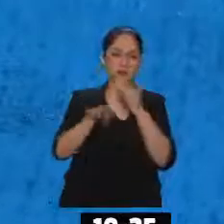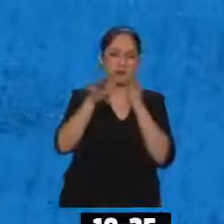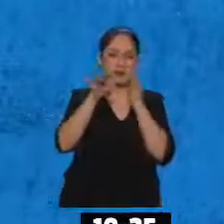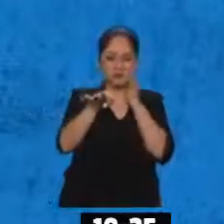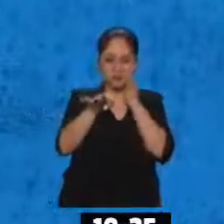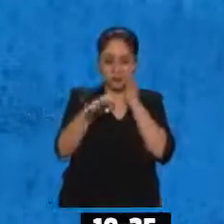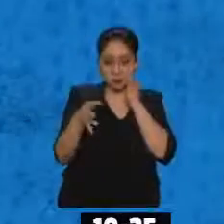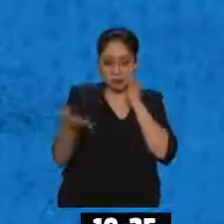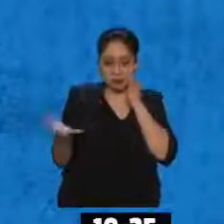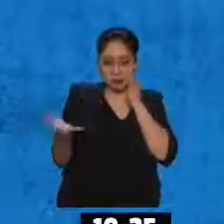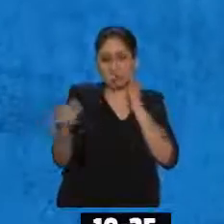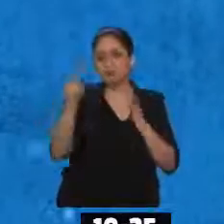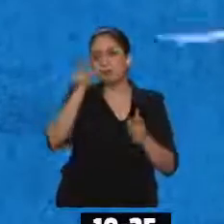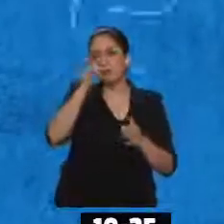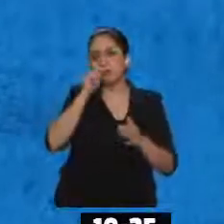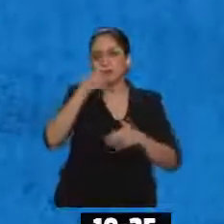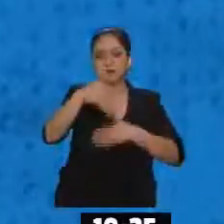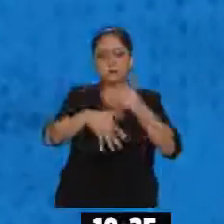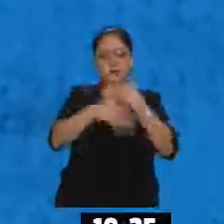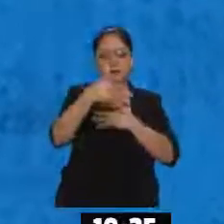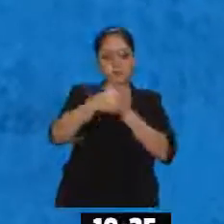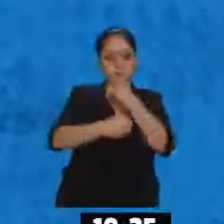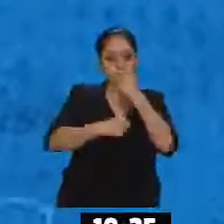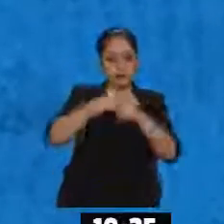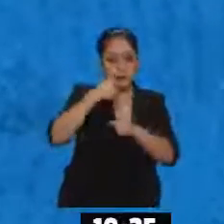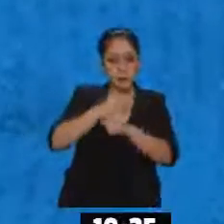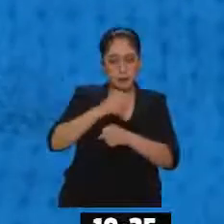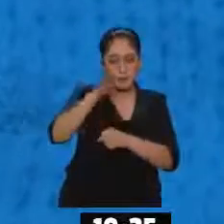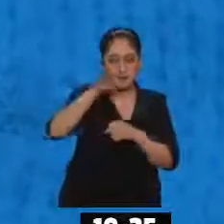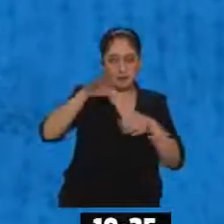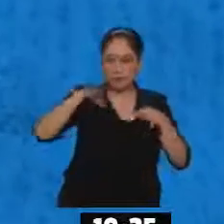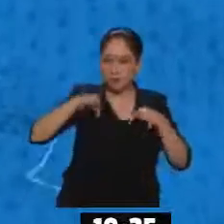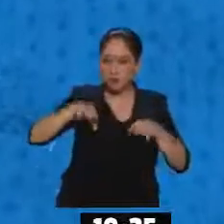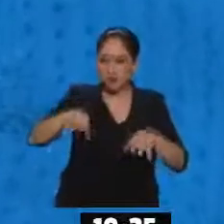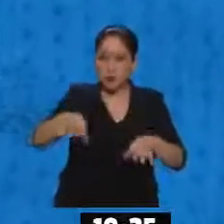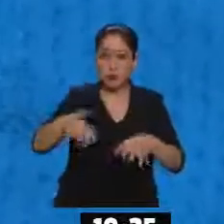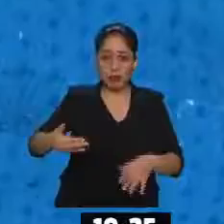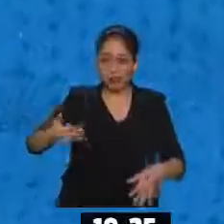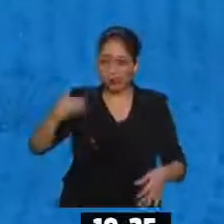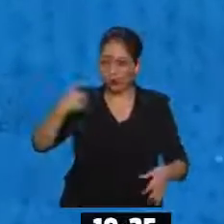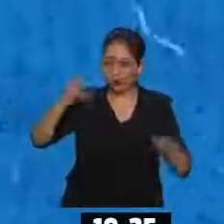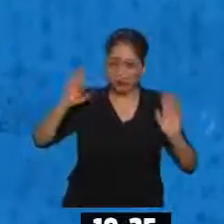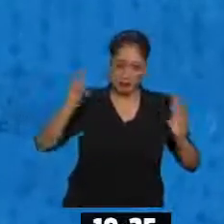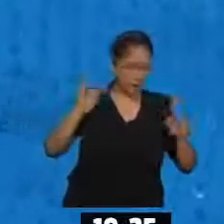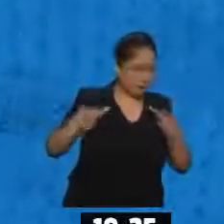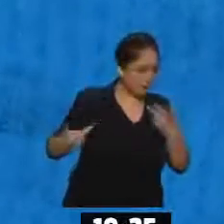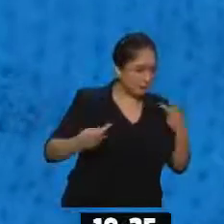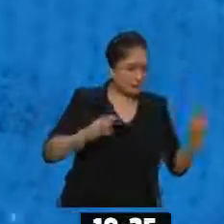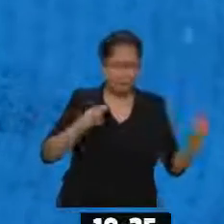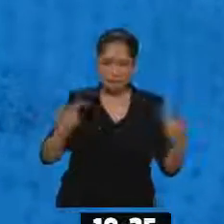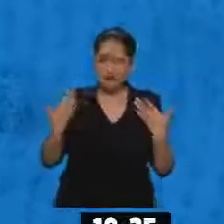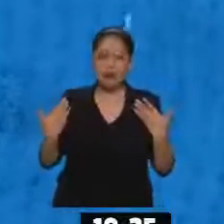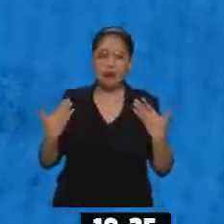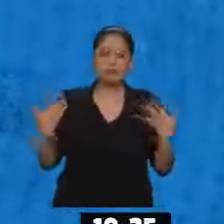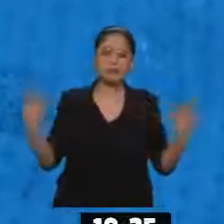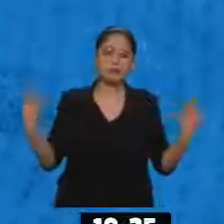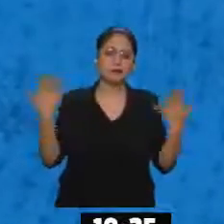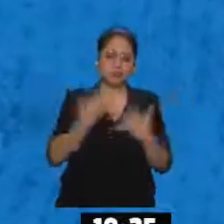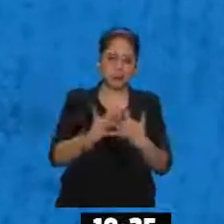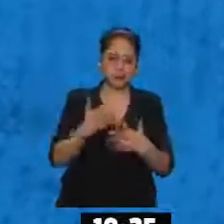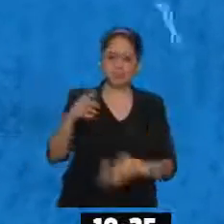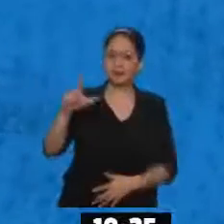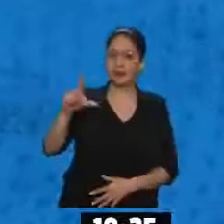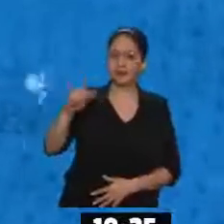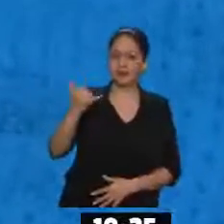echaron, el vals digital. No echamos y teníamos preparado todo el... Sí, todo el pastel. Ya están regresando entonces a Lin-Megui va a